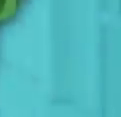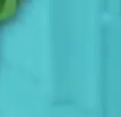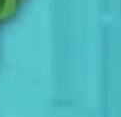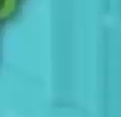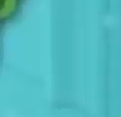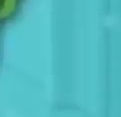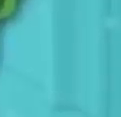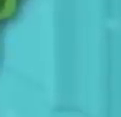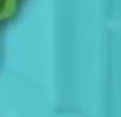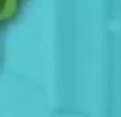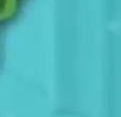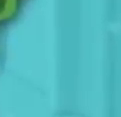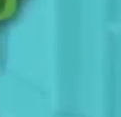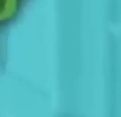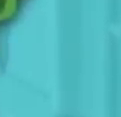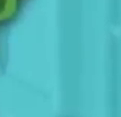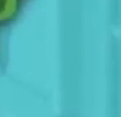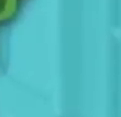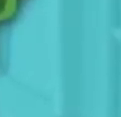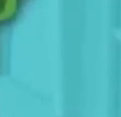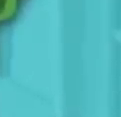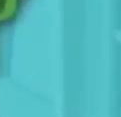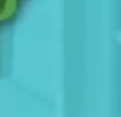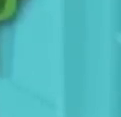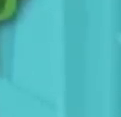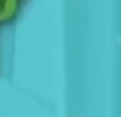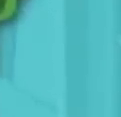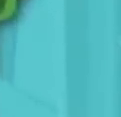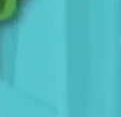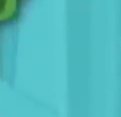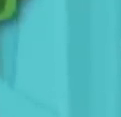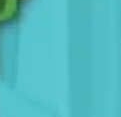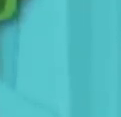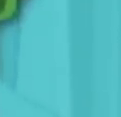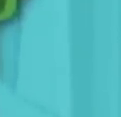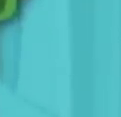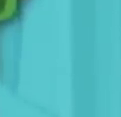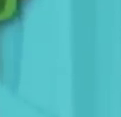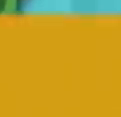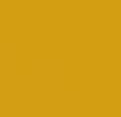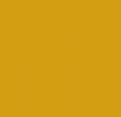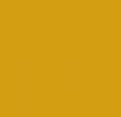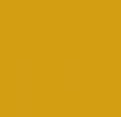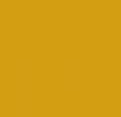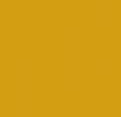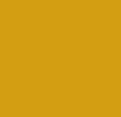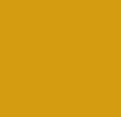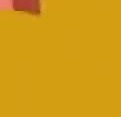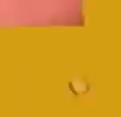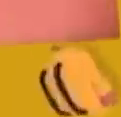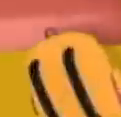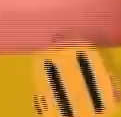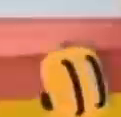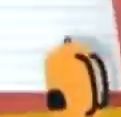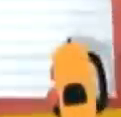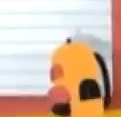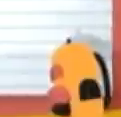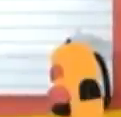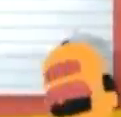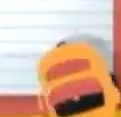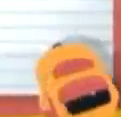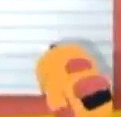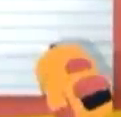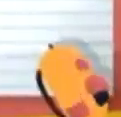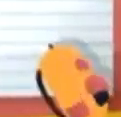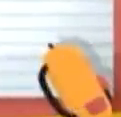Saluda creativamente Moviendo las manos O los pies Como un futbolista Al toser O estornudar